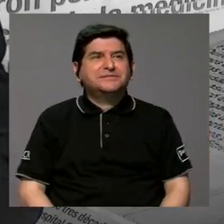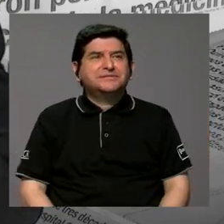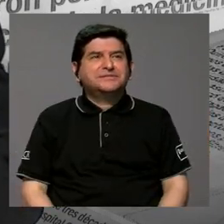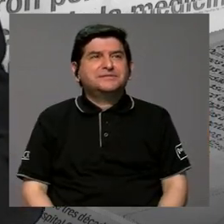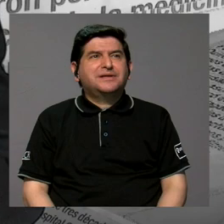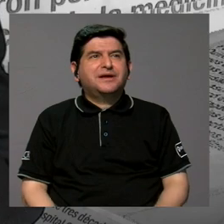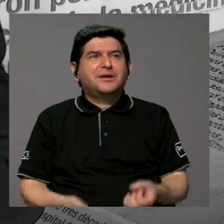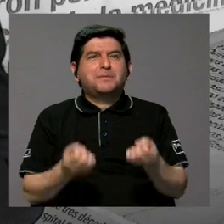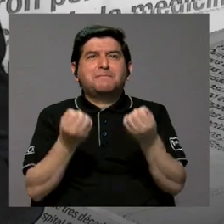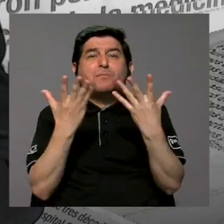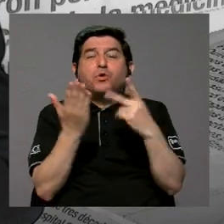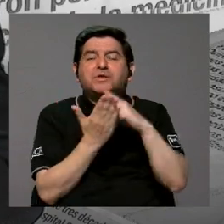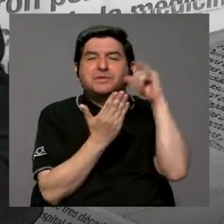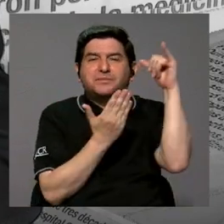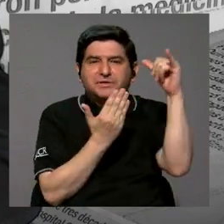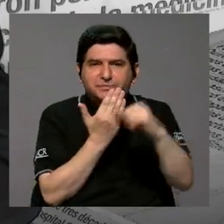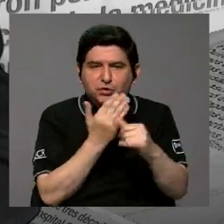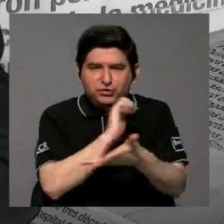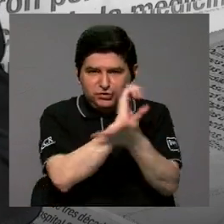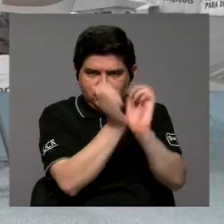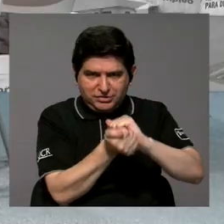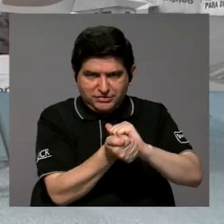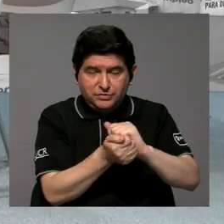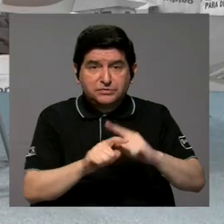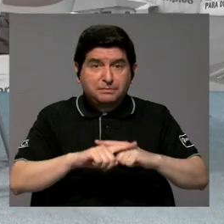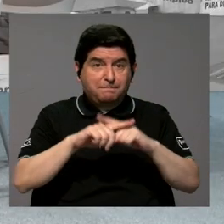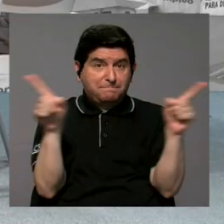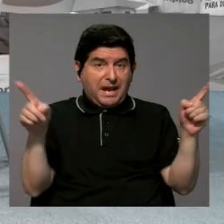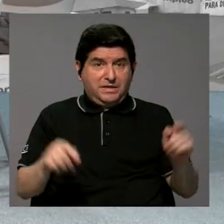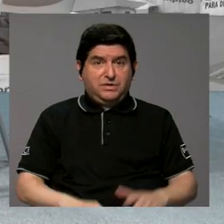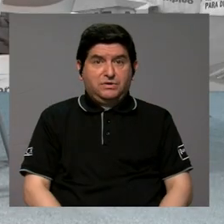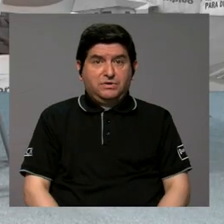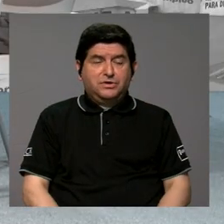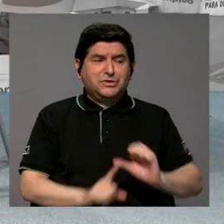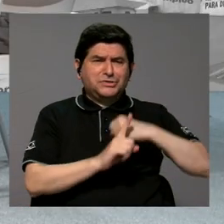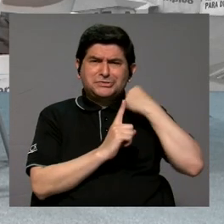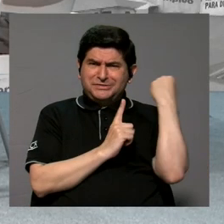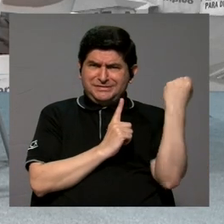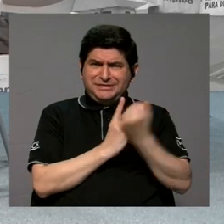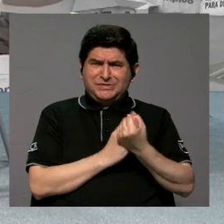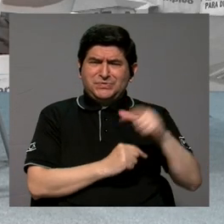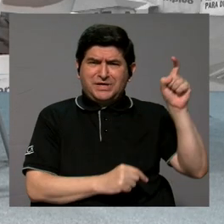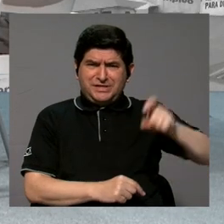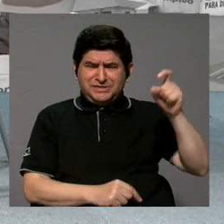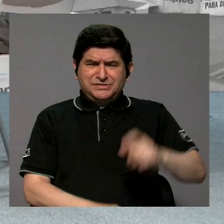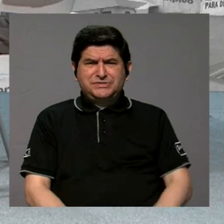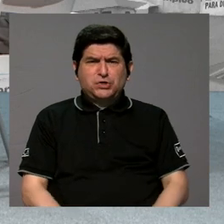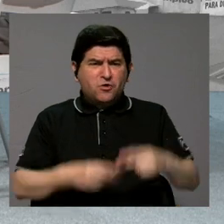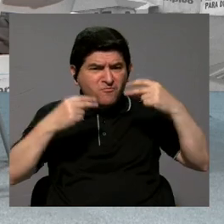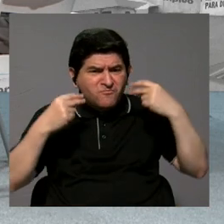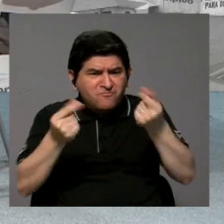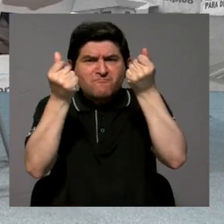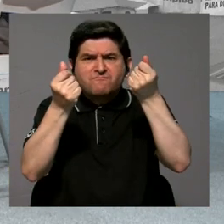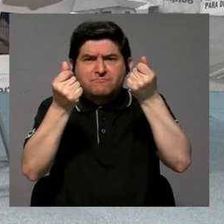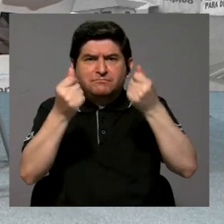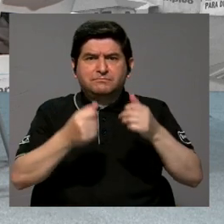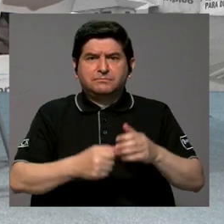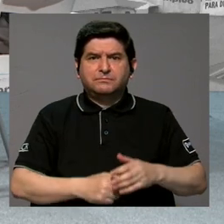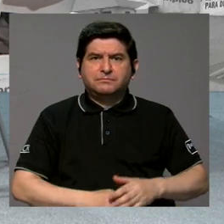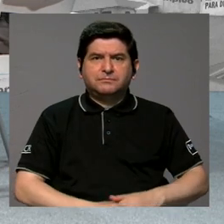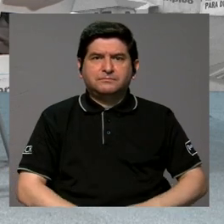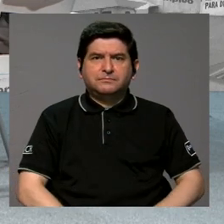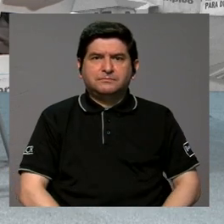digamoslo así de posibles proyectos de reforma pero digamos que para cuestiones que se necesita que sean céleres o sea que